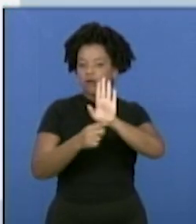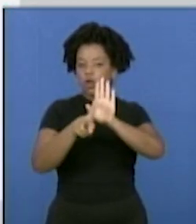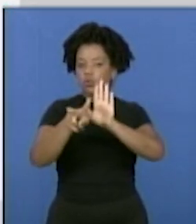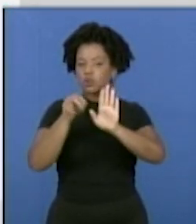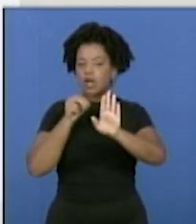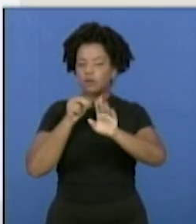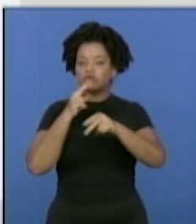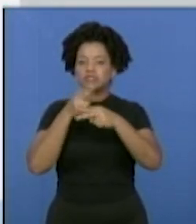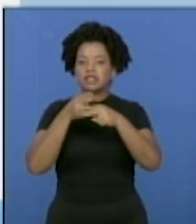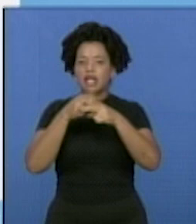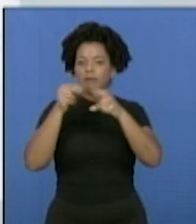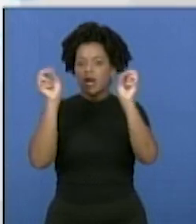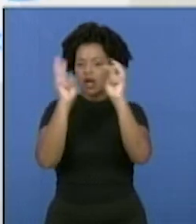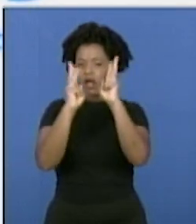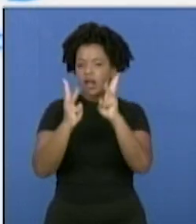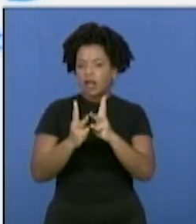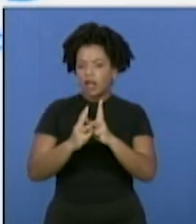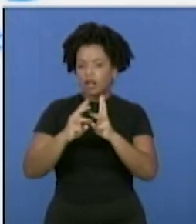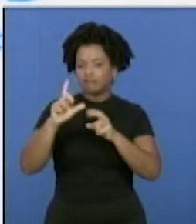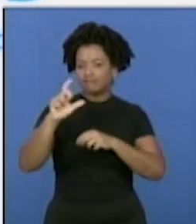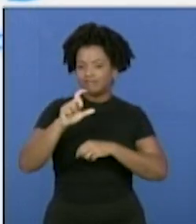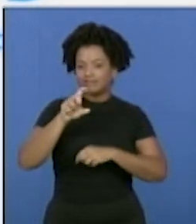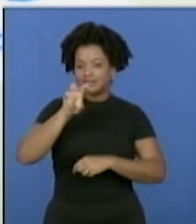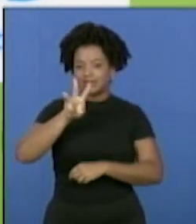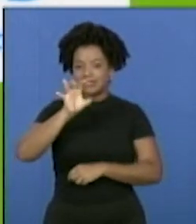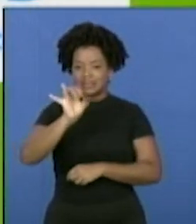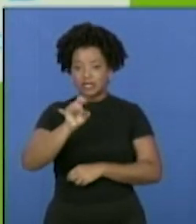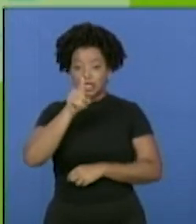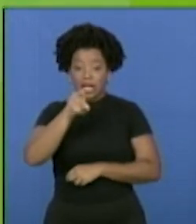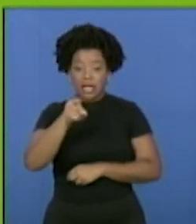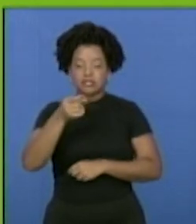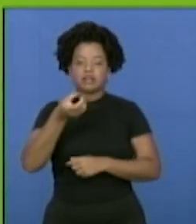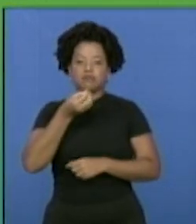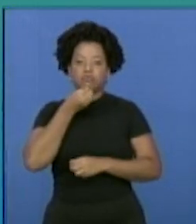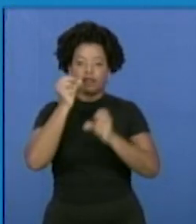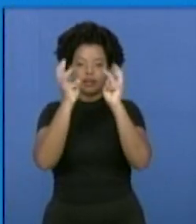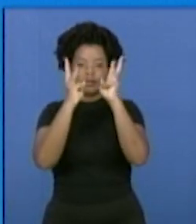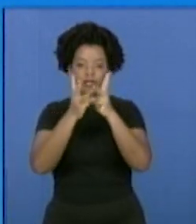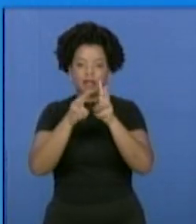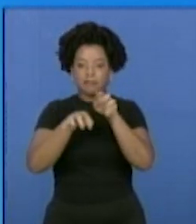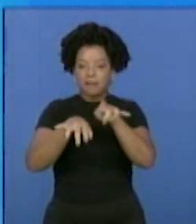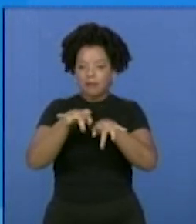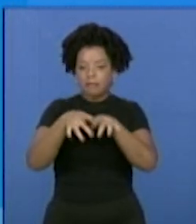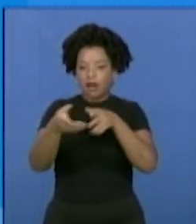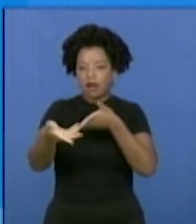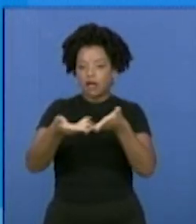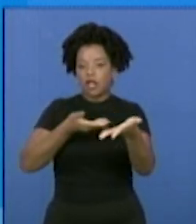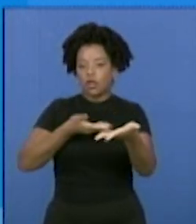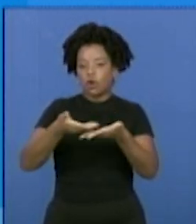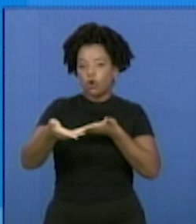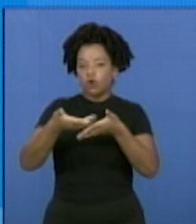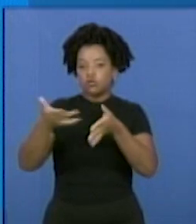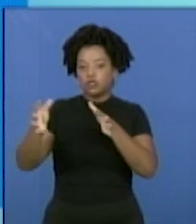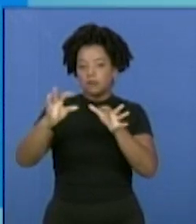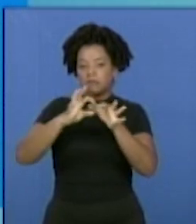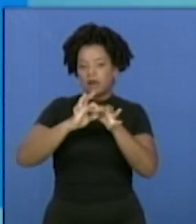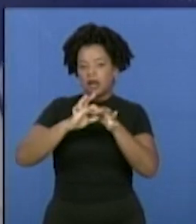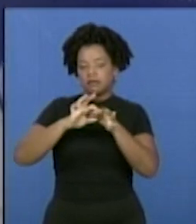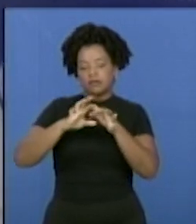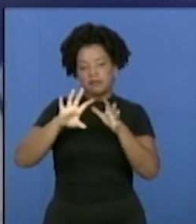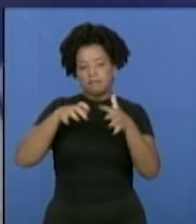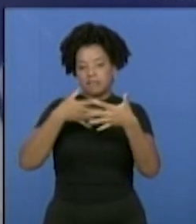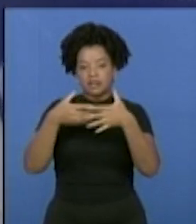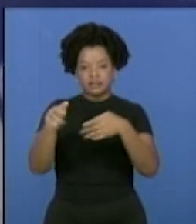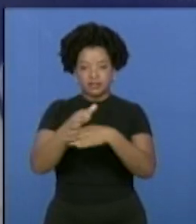una plataforma de comercio electrónico transfronterizo, gestionada por la importadora y exportadora de la industria ligera, Ilimpex.